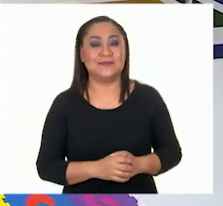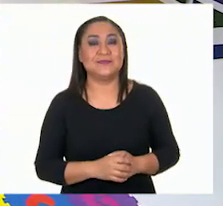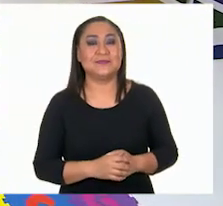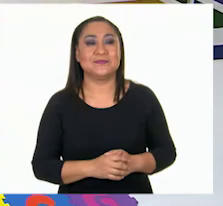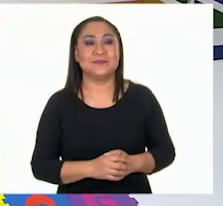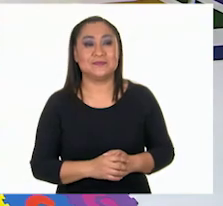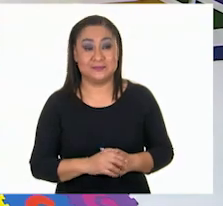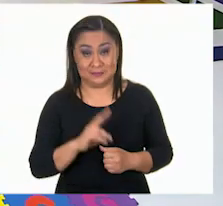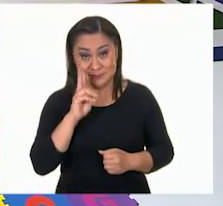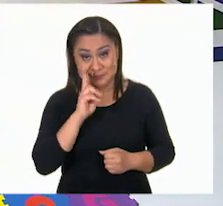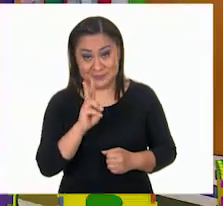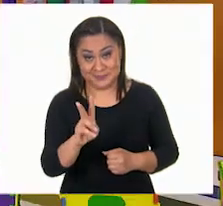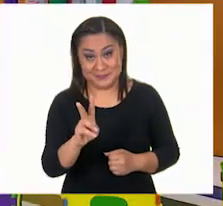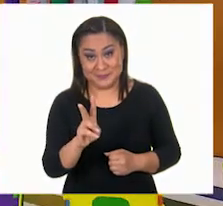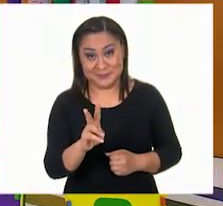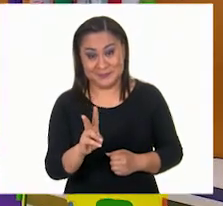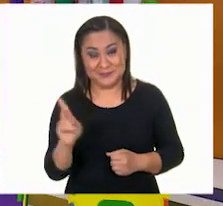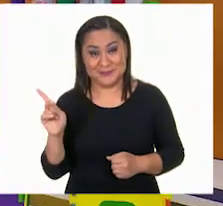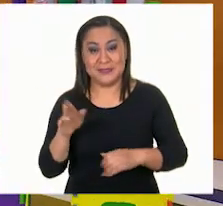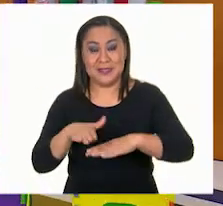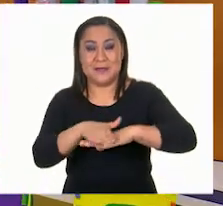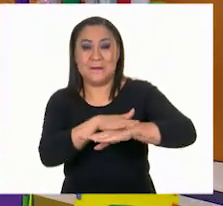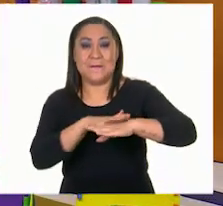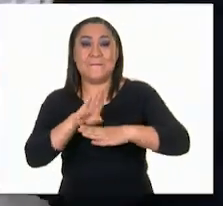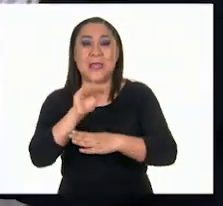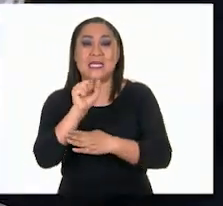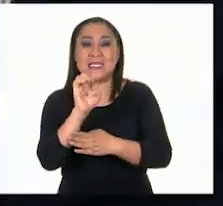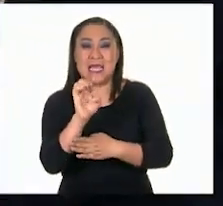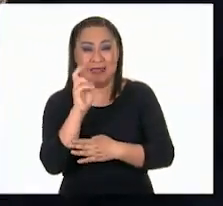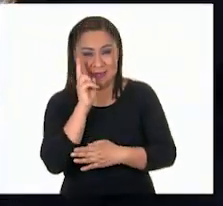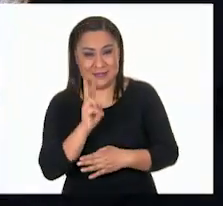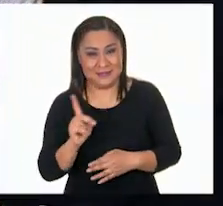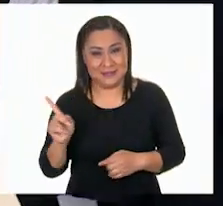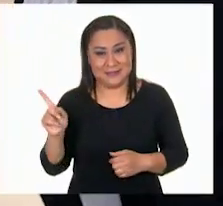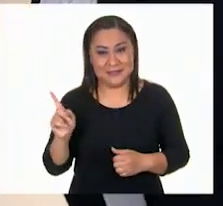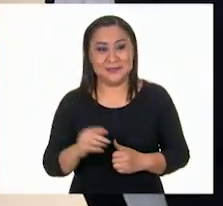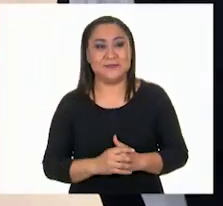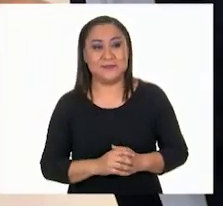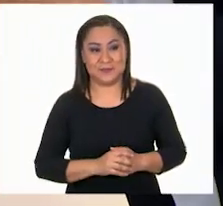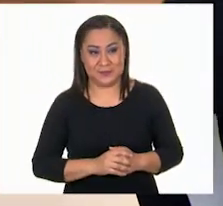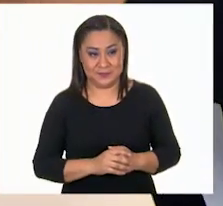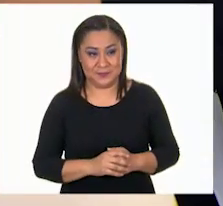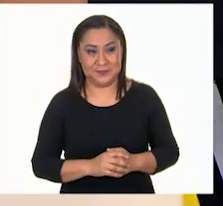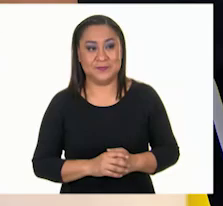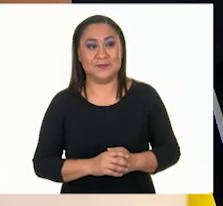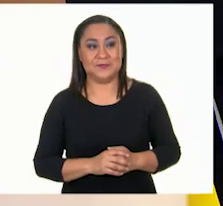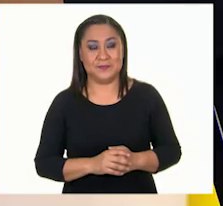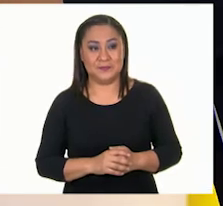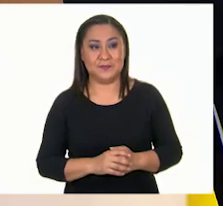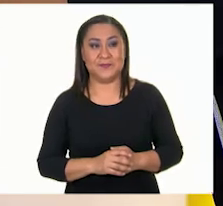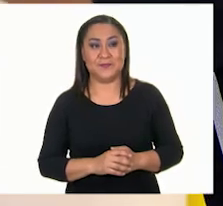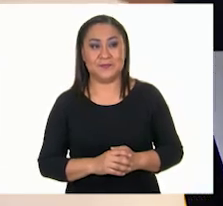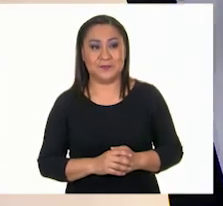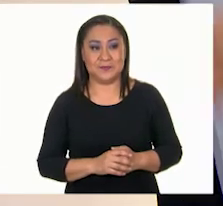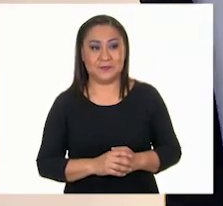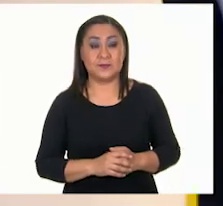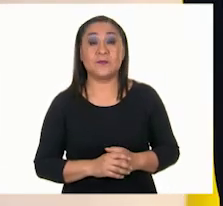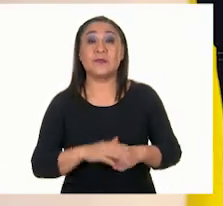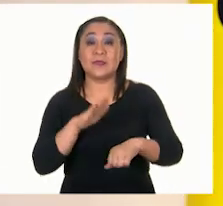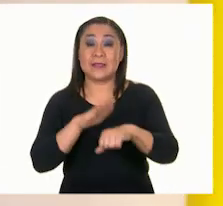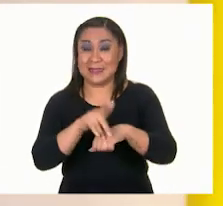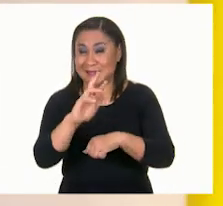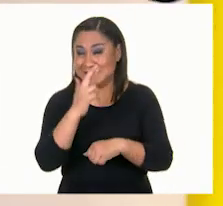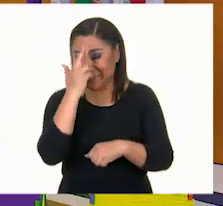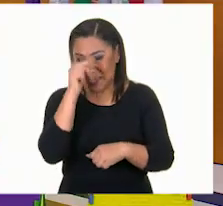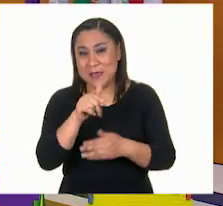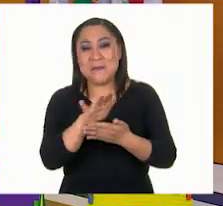octagonal. Les mostrar, niñas y niños, su base. La voy a colocar aquí. Bueno, recuerden que como está